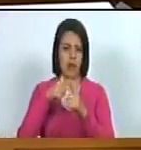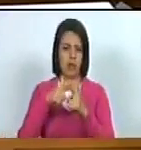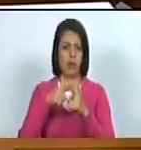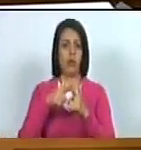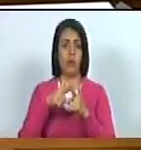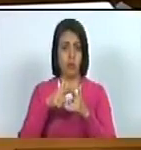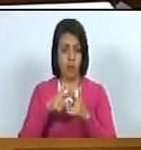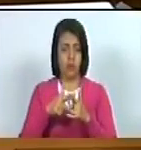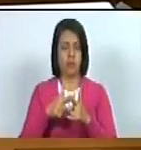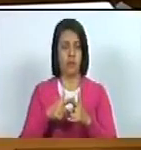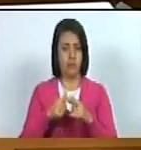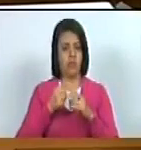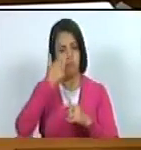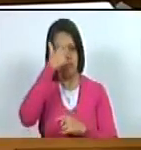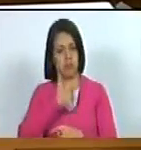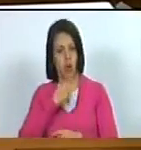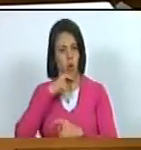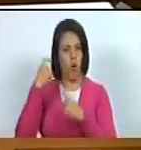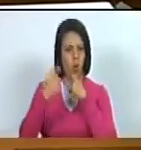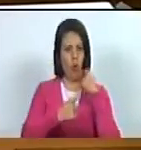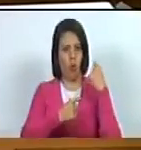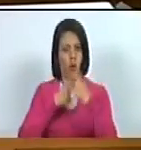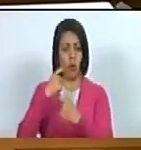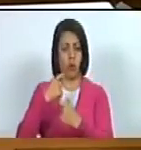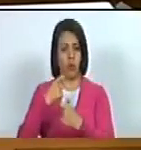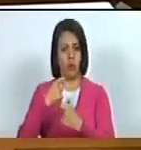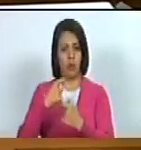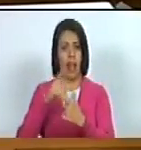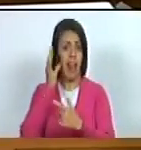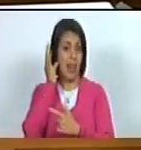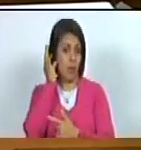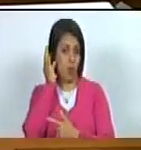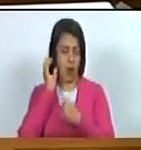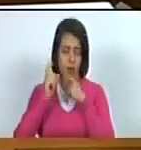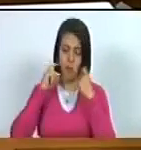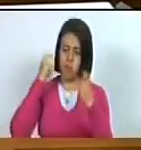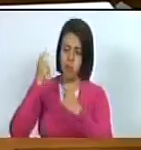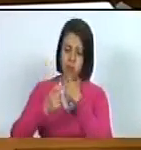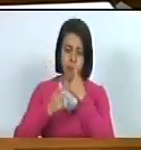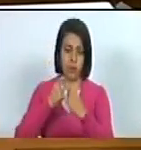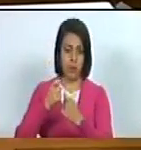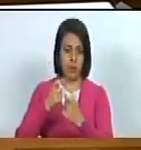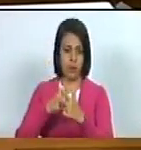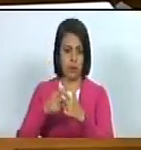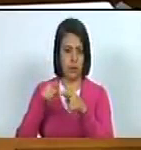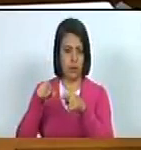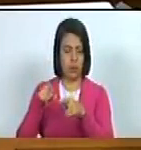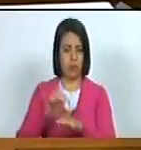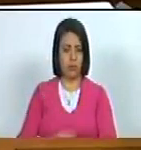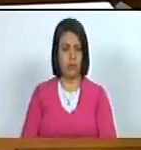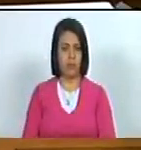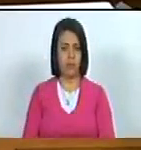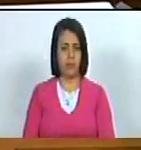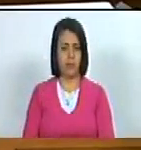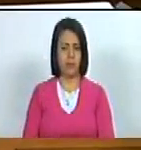profundamente misógino y de odio hacia lo femenino hacia lo femenil me atrevo a decir